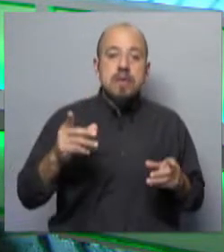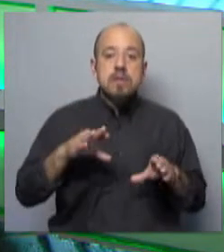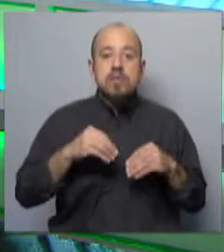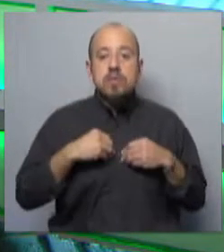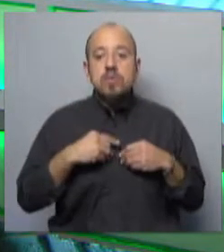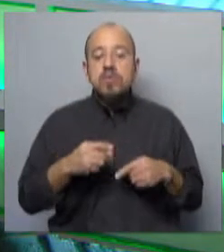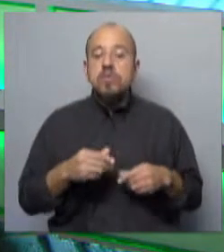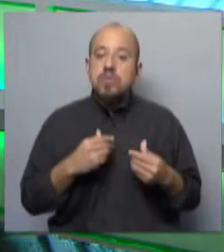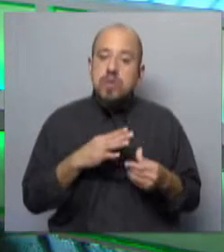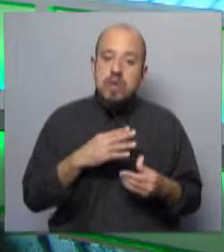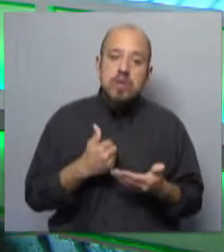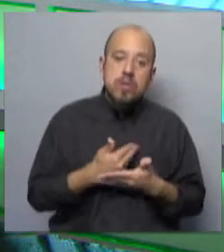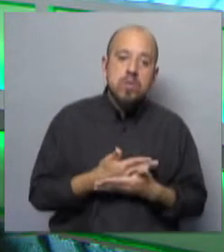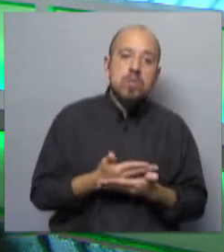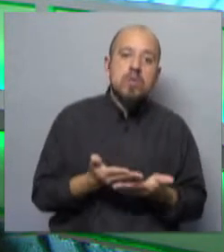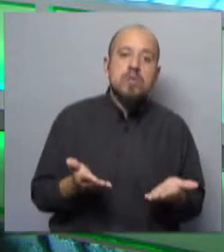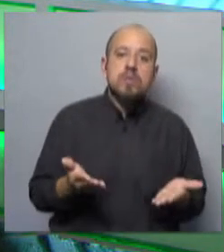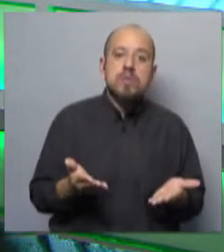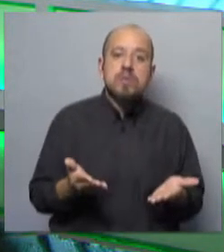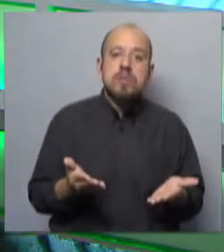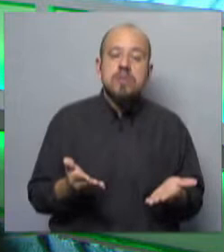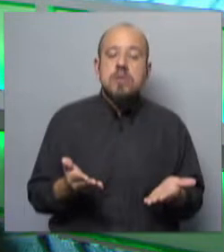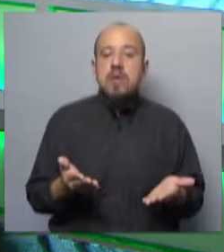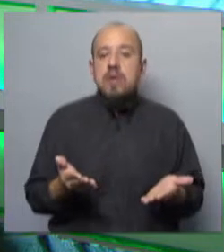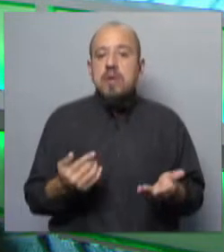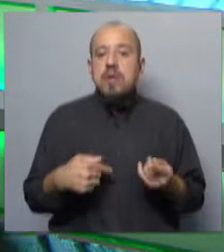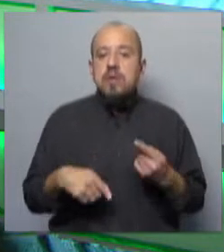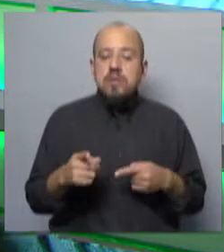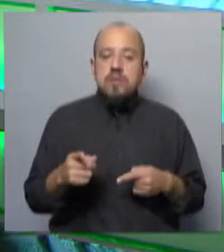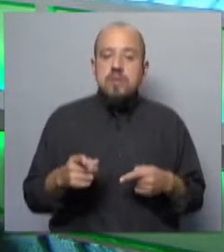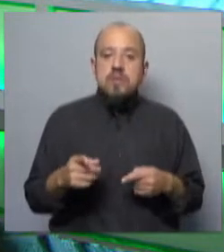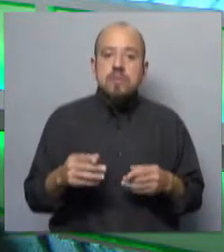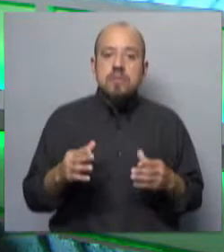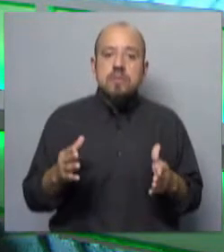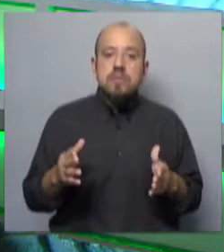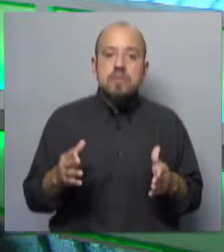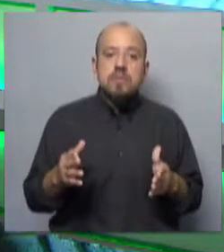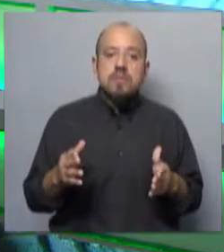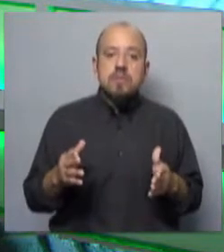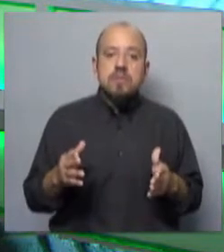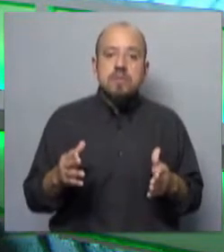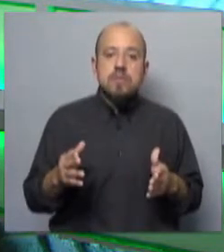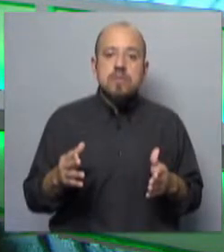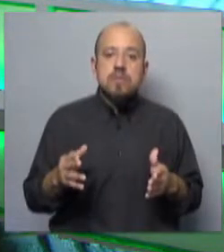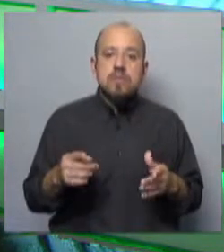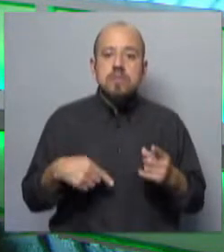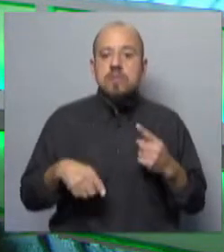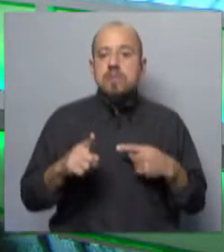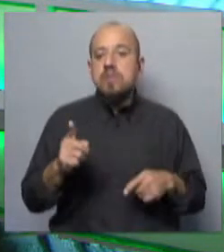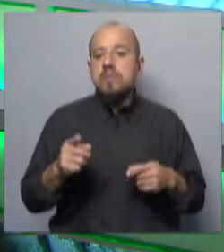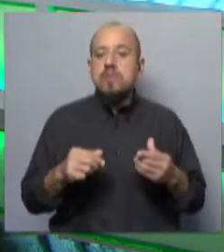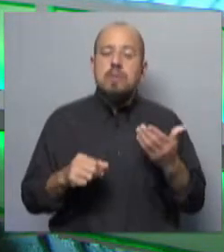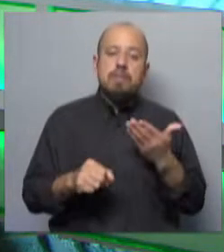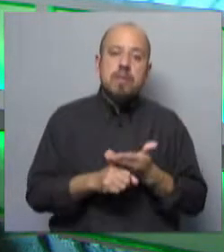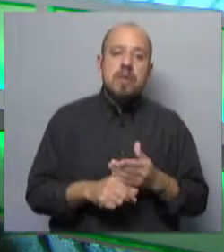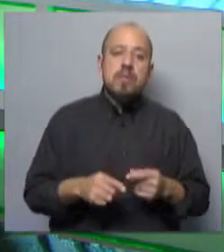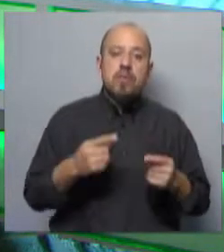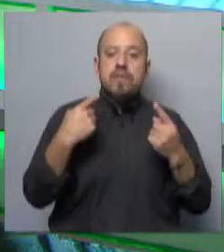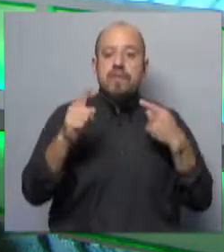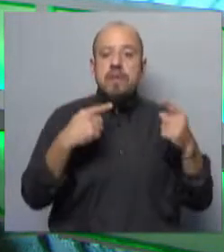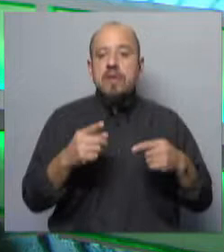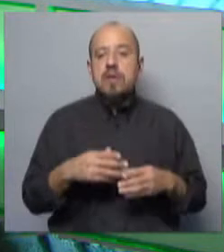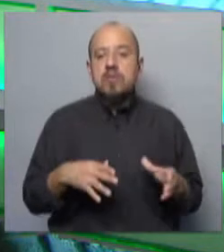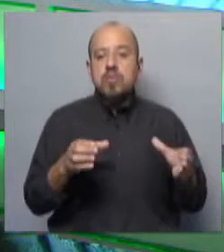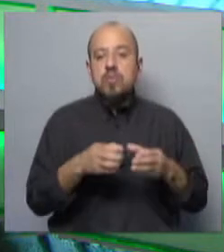dando la muestra o buscan acercar hacia algo que ha sido de alguna forma reclamado por distintos sectores,